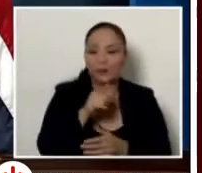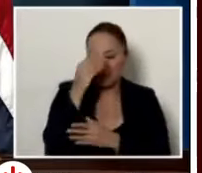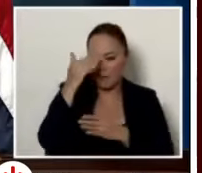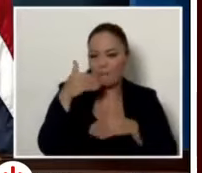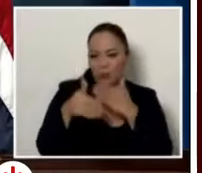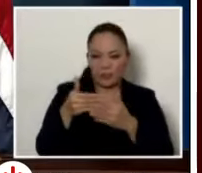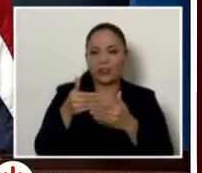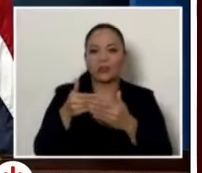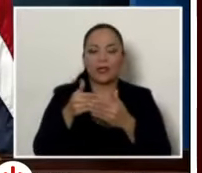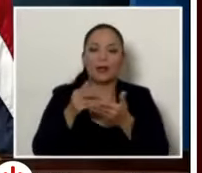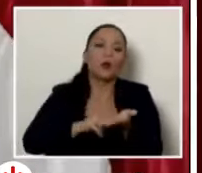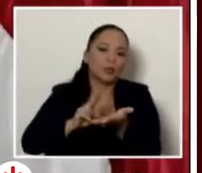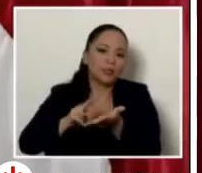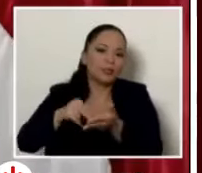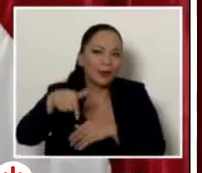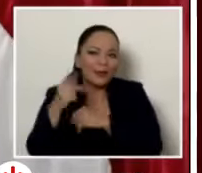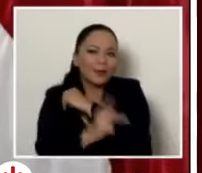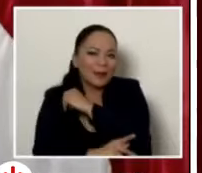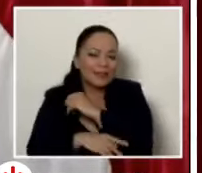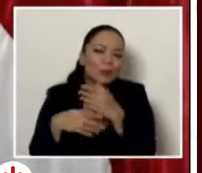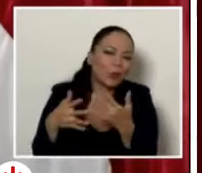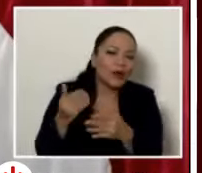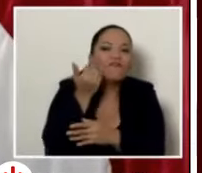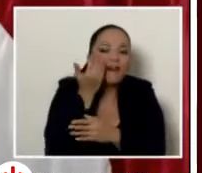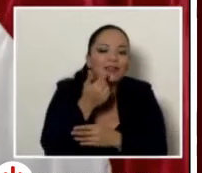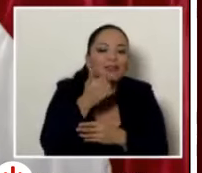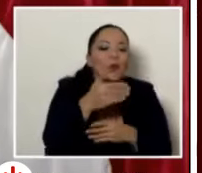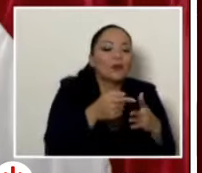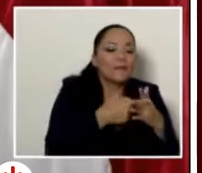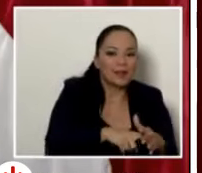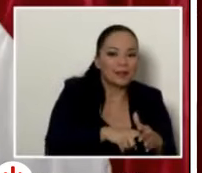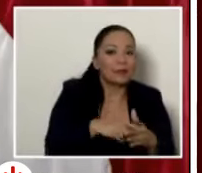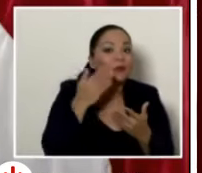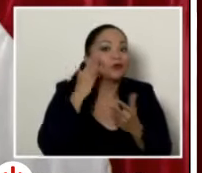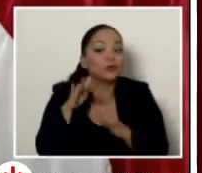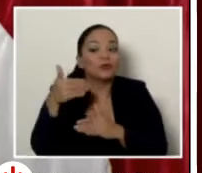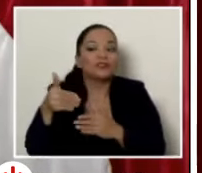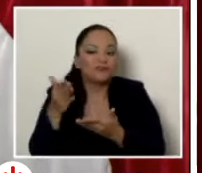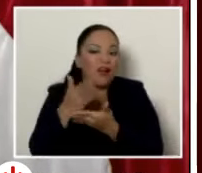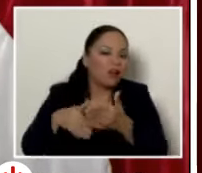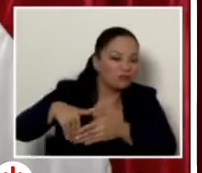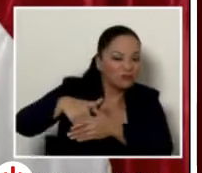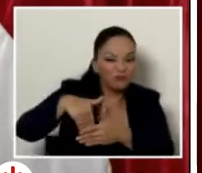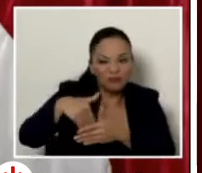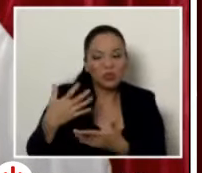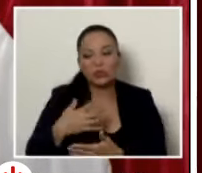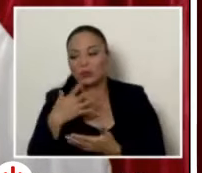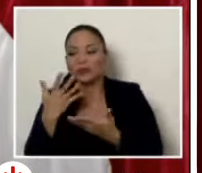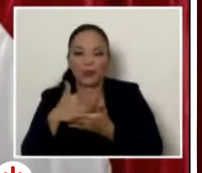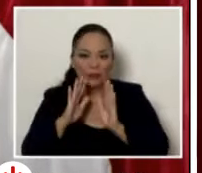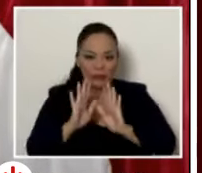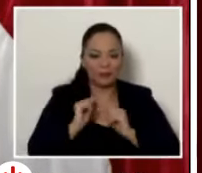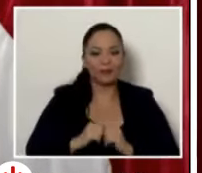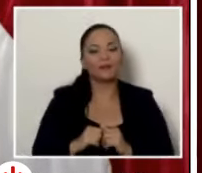son… Es fácil decir cuándo empiezan, pero no quién le va a atravesar los caballos, protestas, etc. Pero